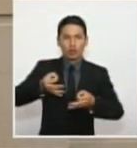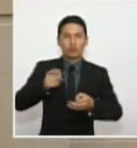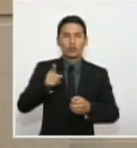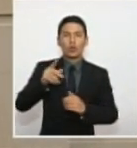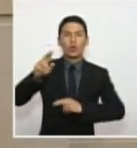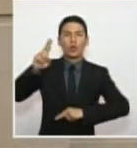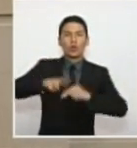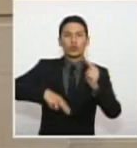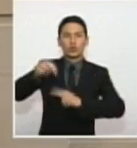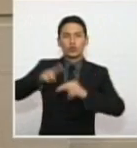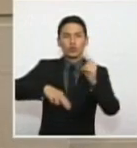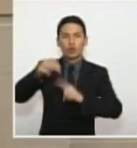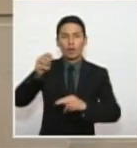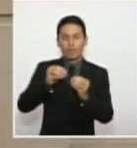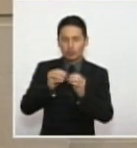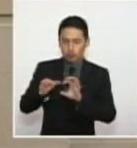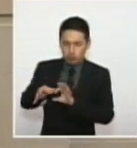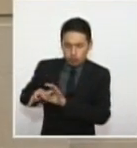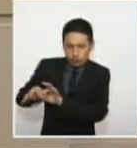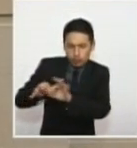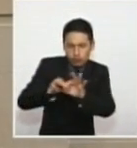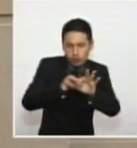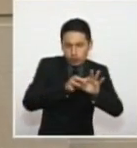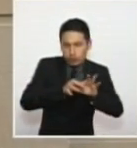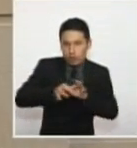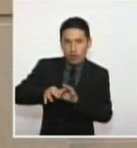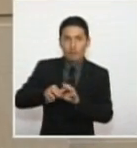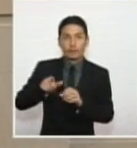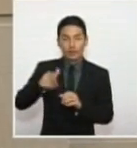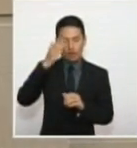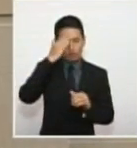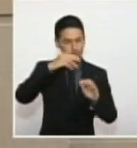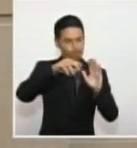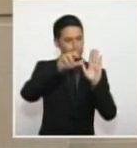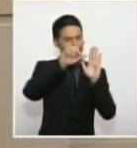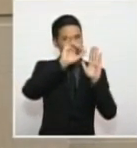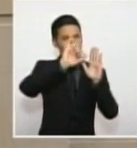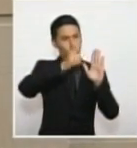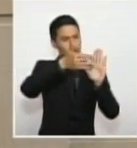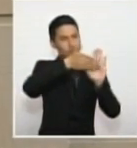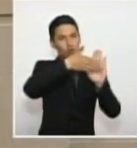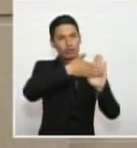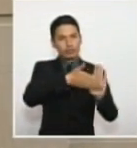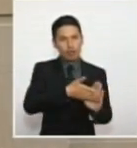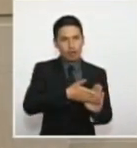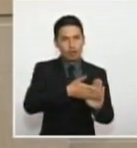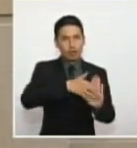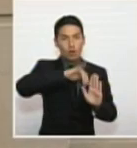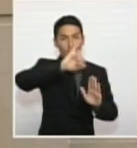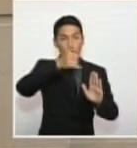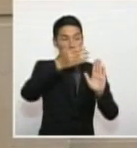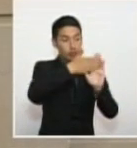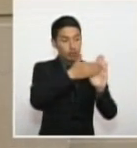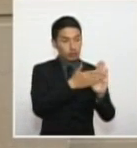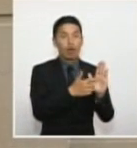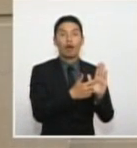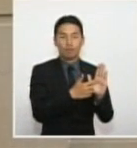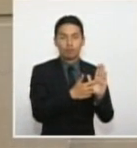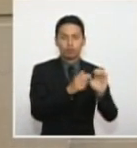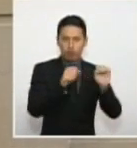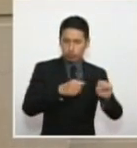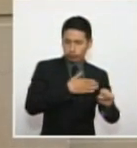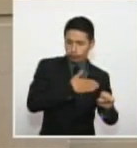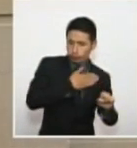construcción y unificación de una jurisprudencia que, no dudamos, estaría dispuesta a